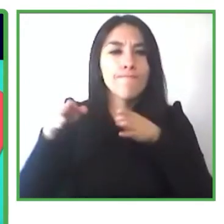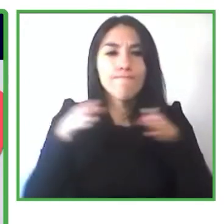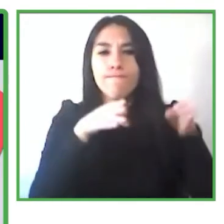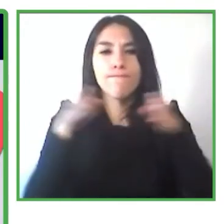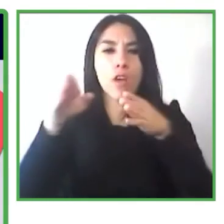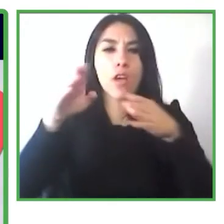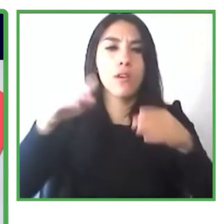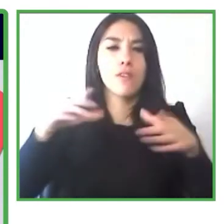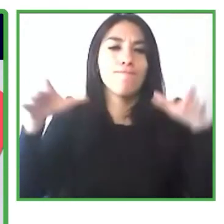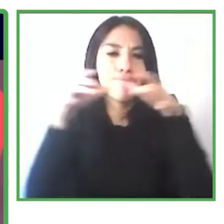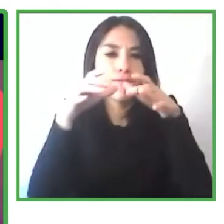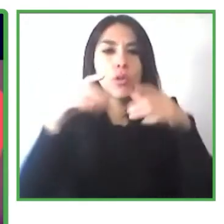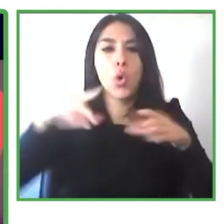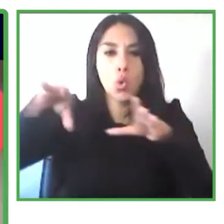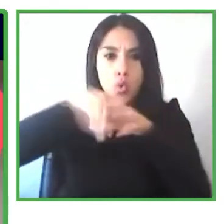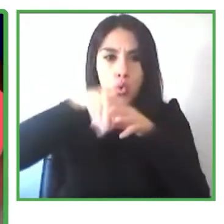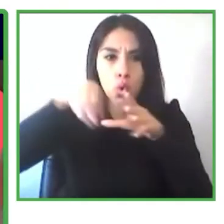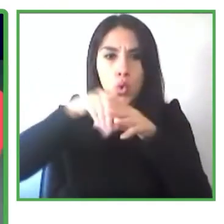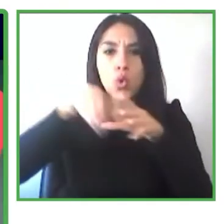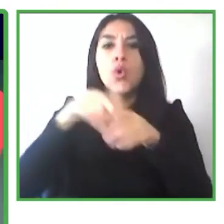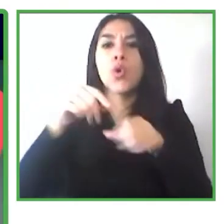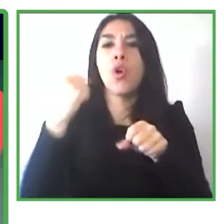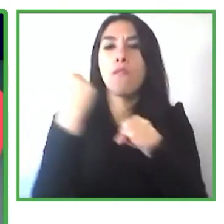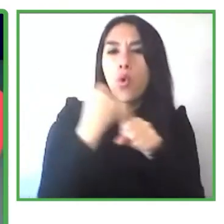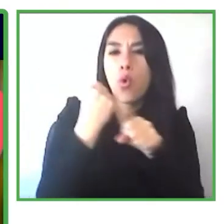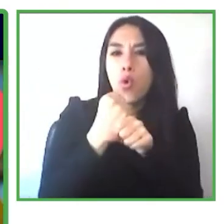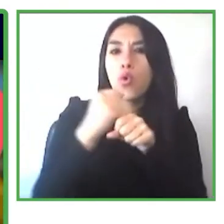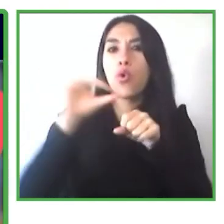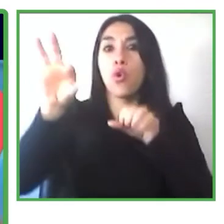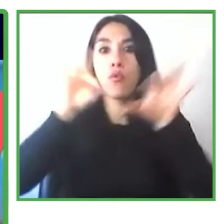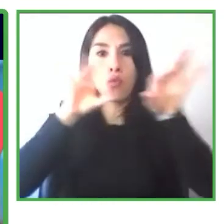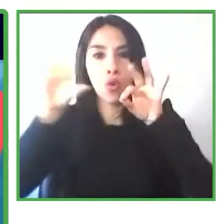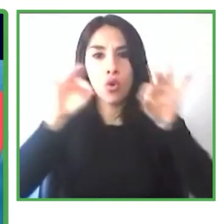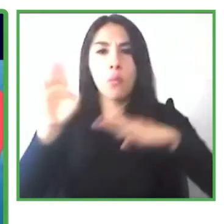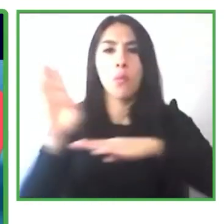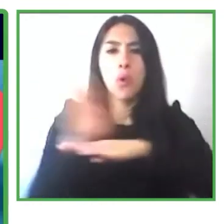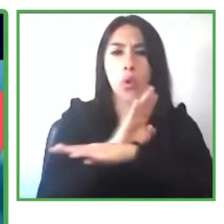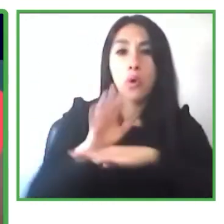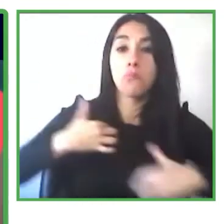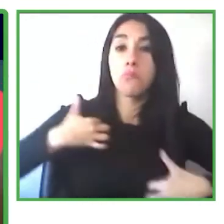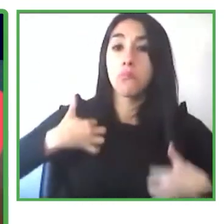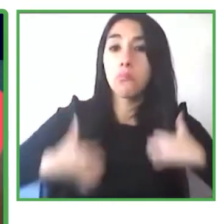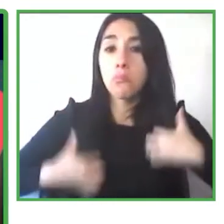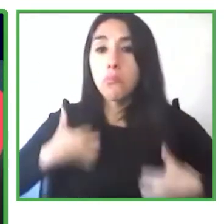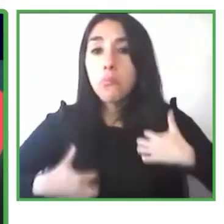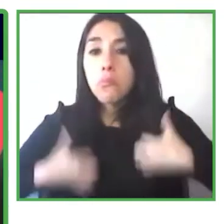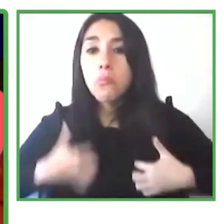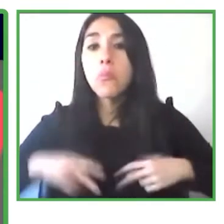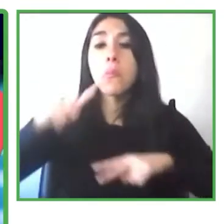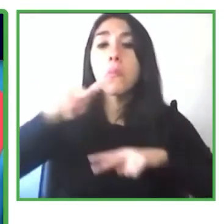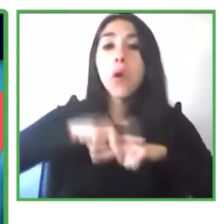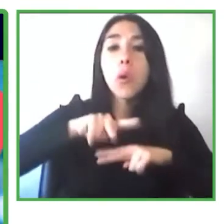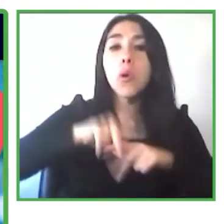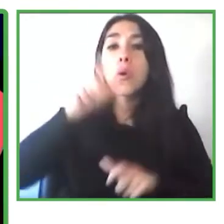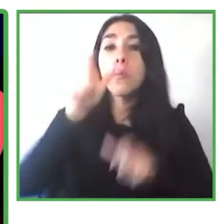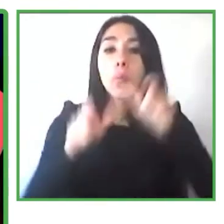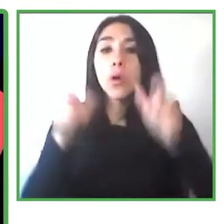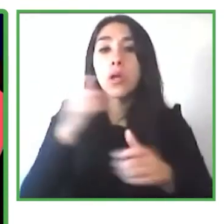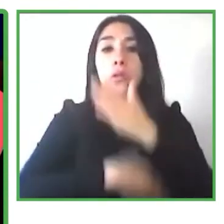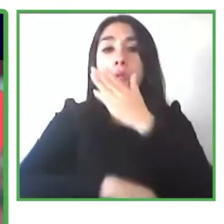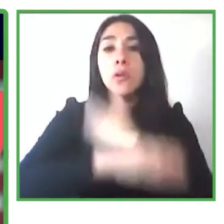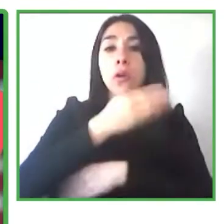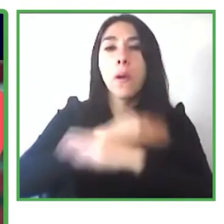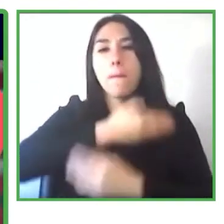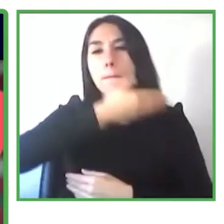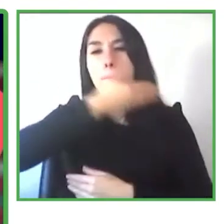en mejorar su desempeño a través de la inclusión de personas con discapacidad y de mejorar en accesibilidad a